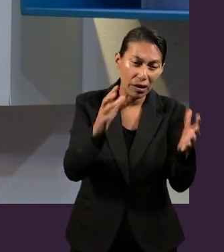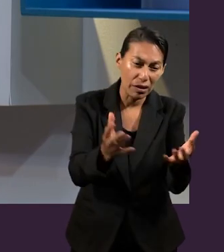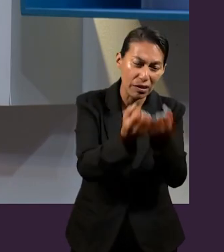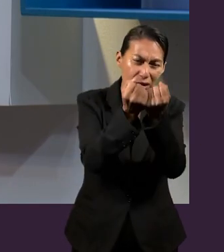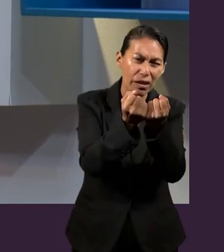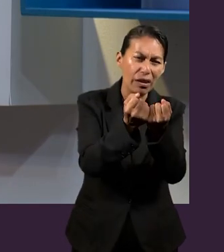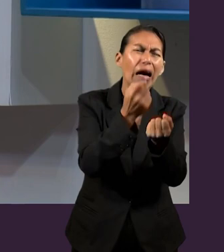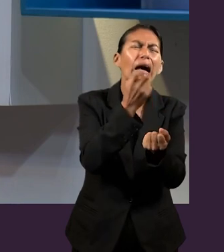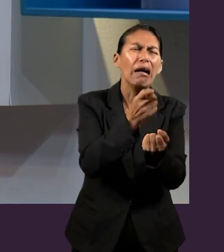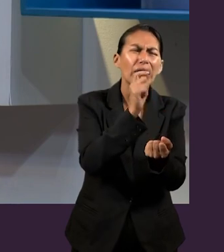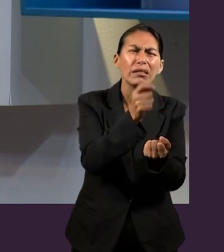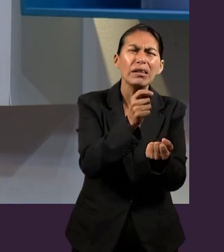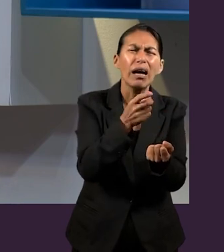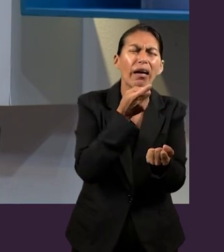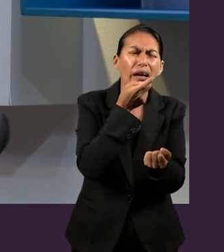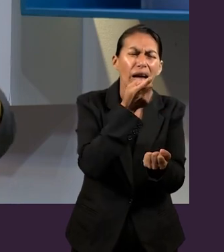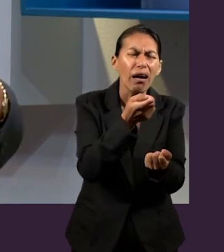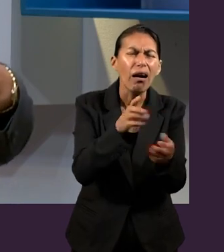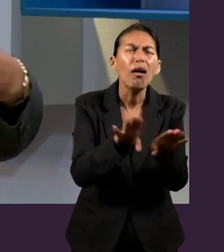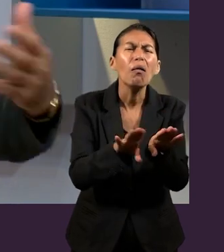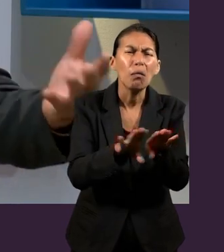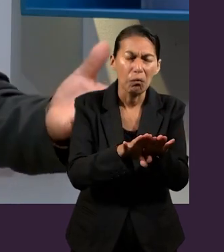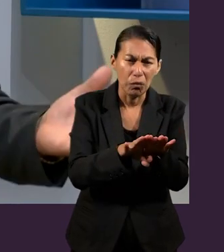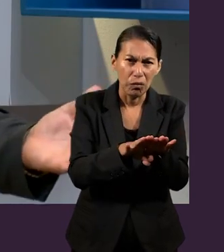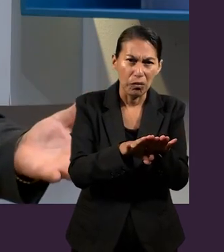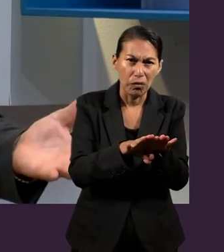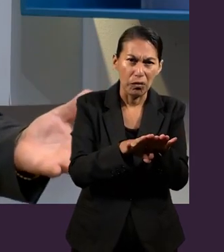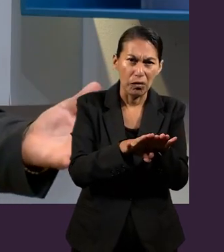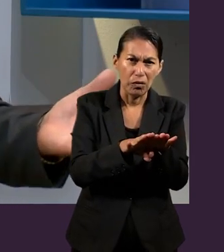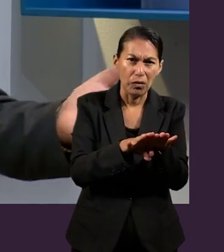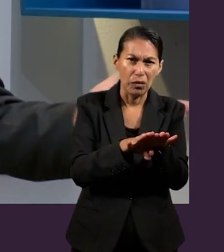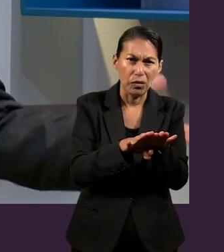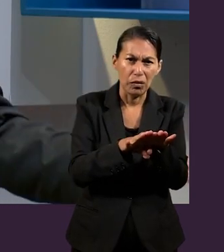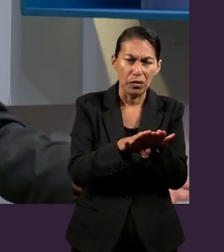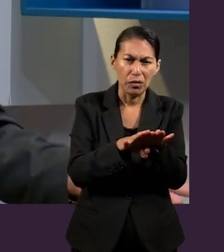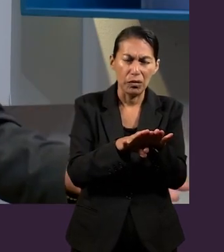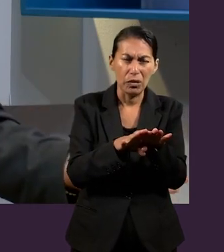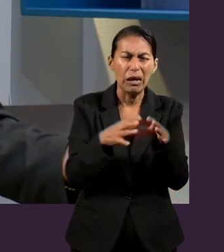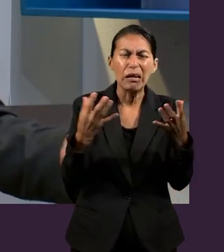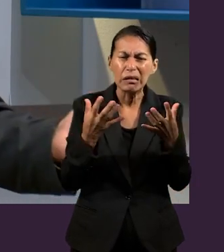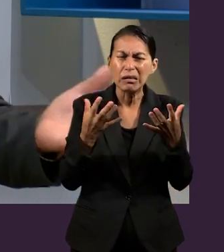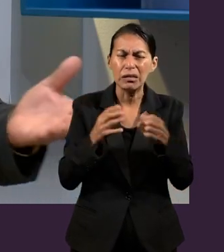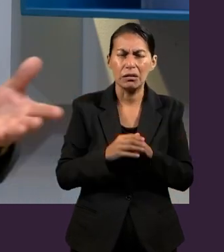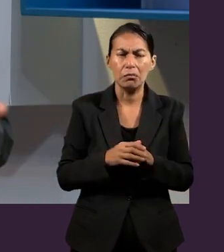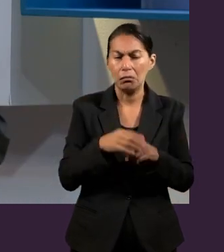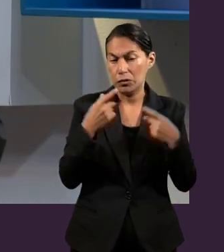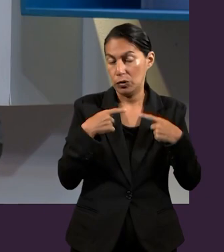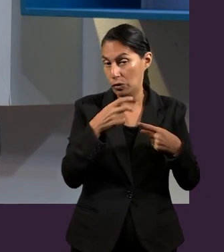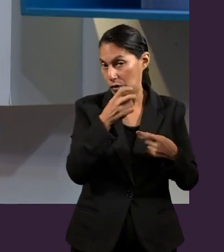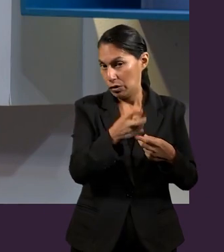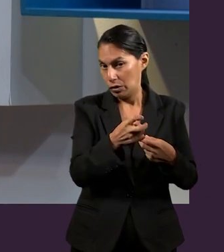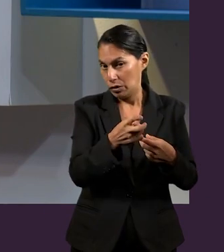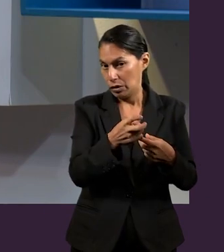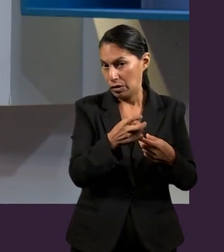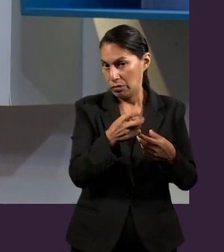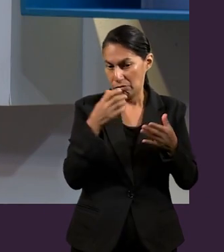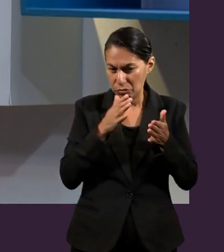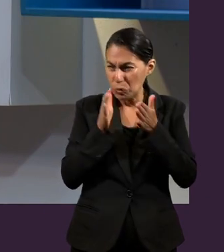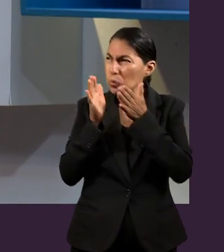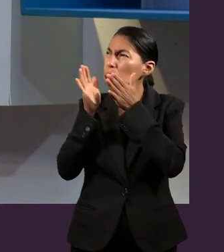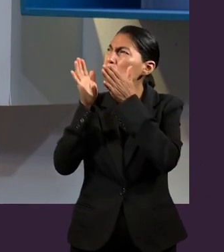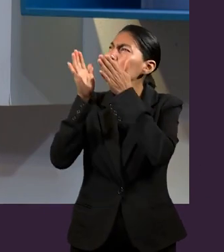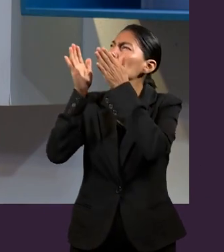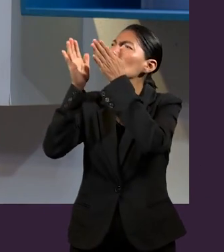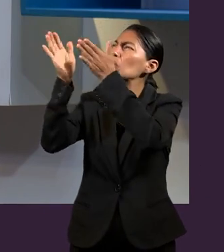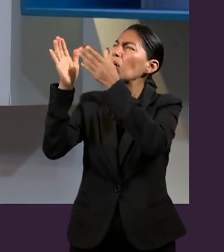diríamos? ¿Cómo es el camino para que esa persona pueda encontrar una vía de